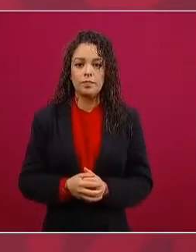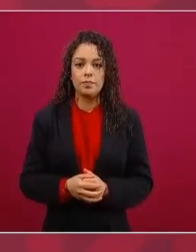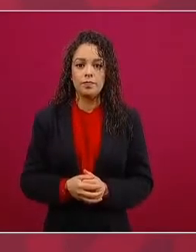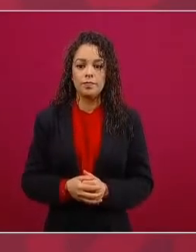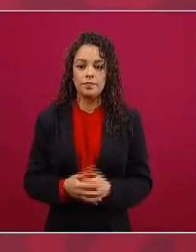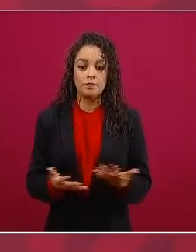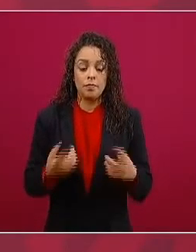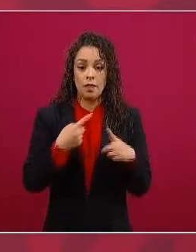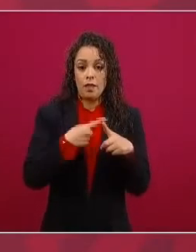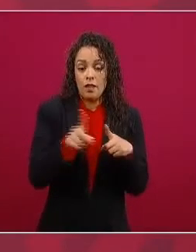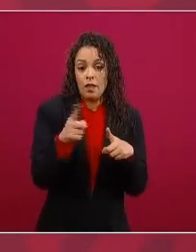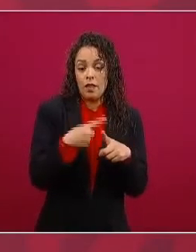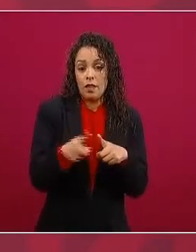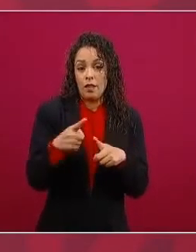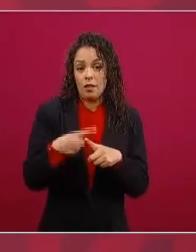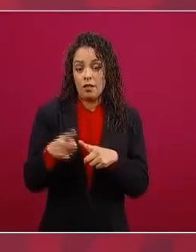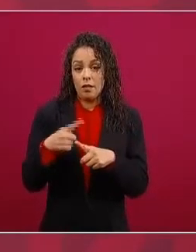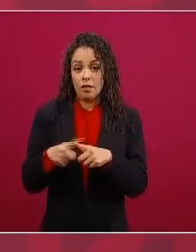los